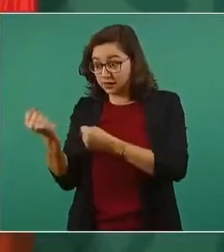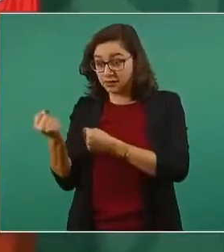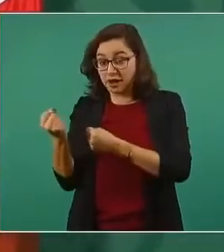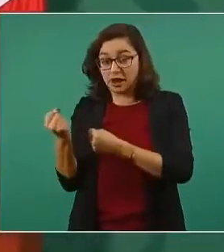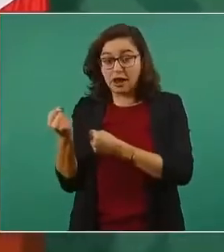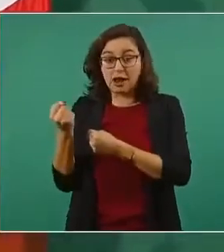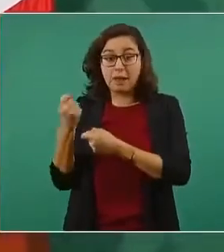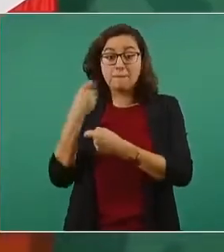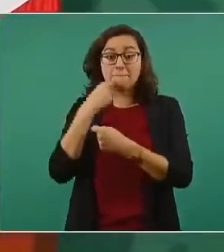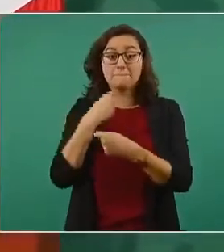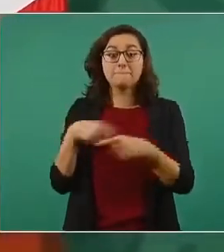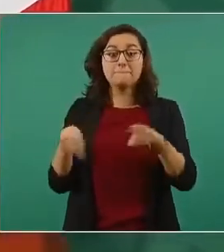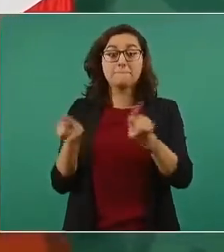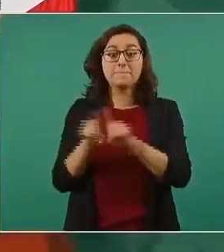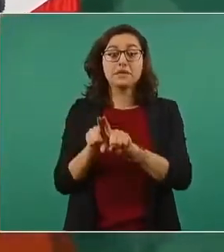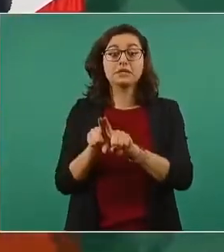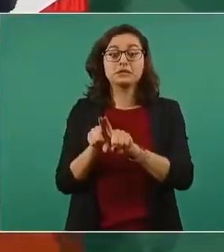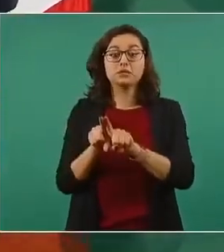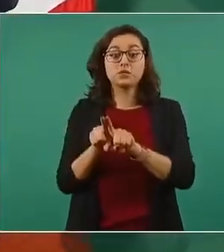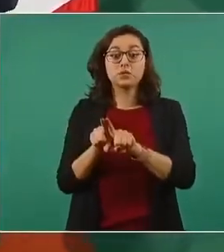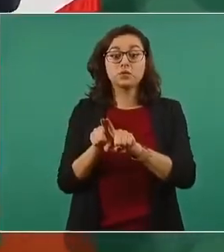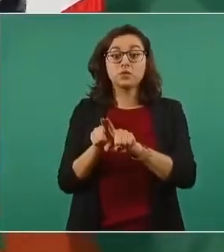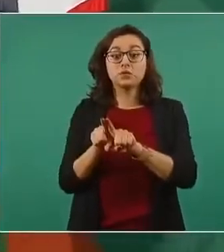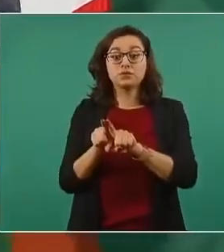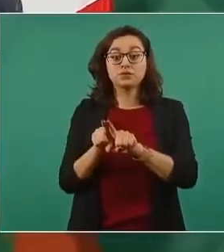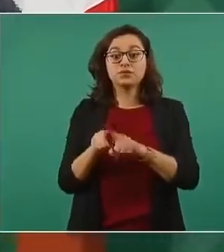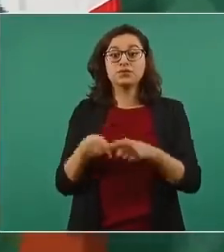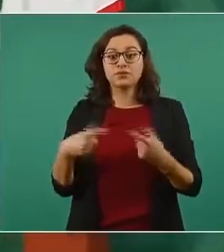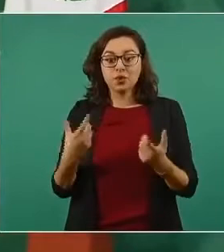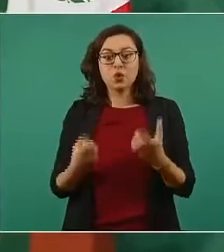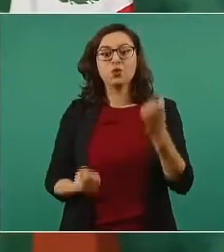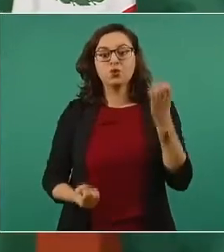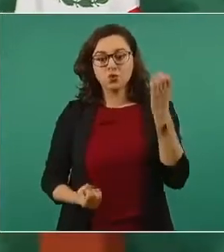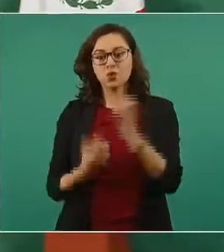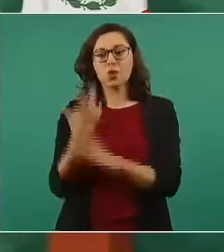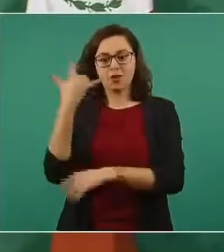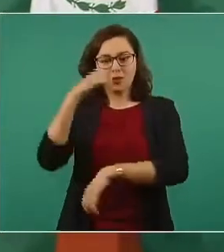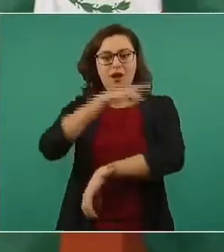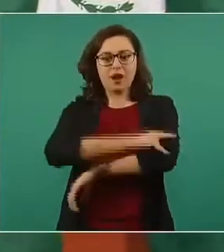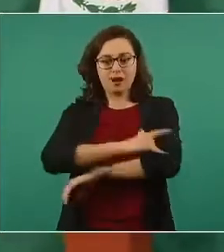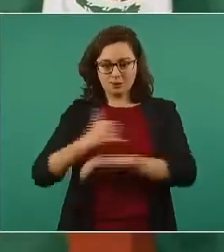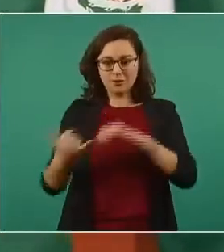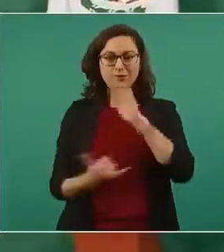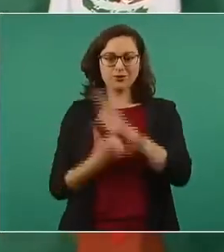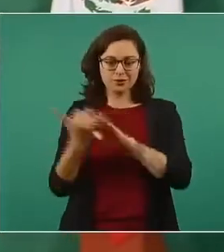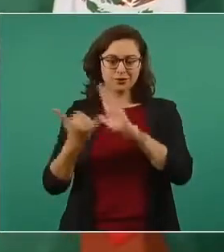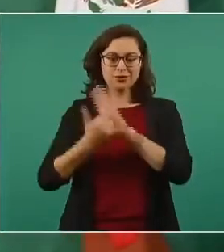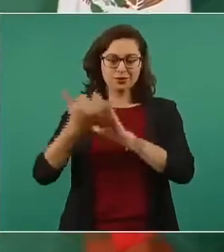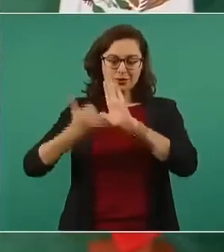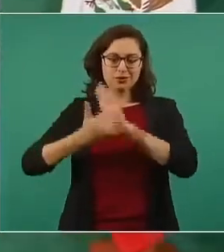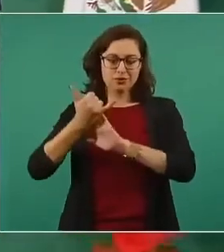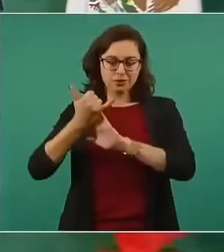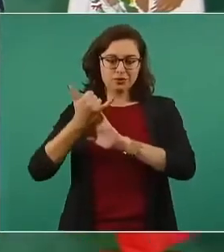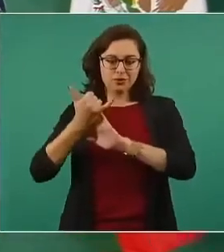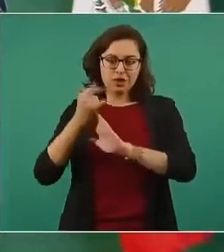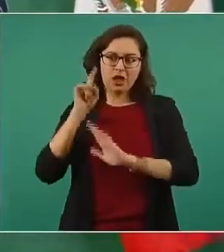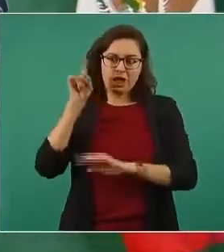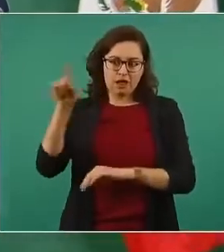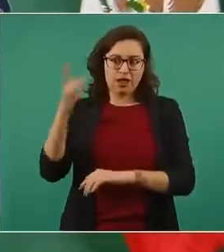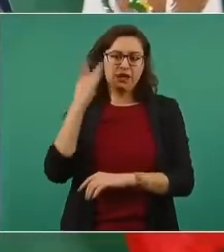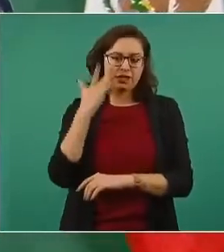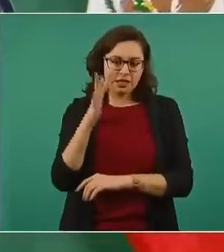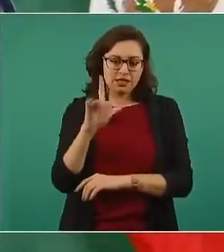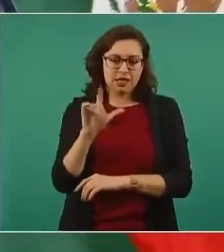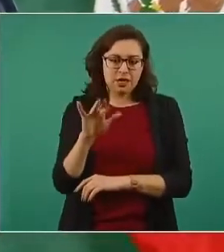es que se está construyendo el nuevo aeropuerto en Santa